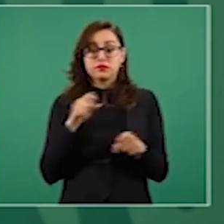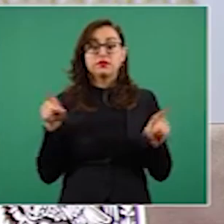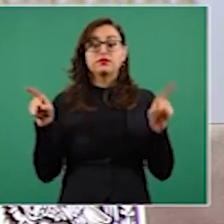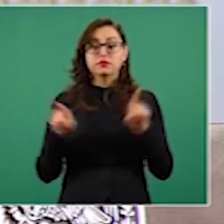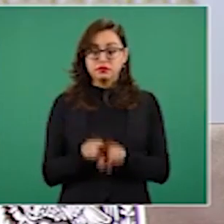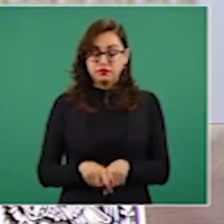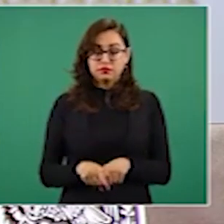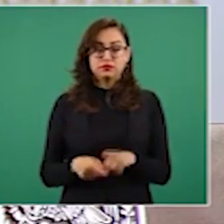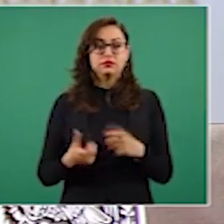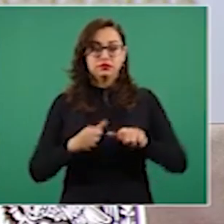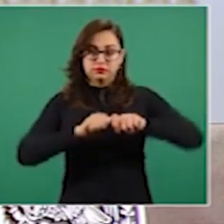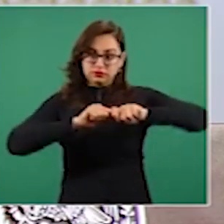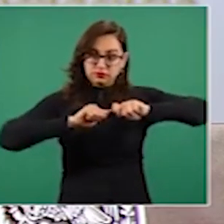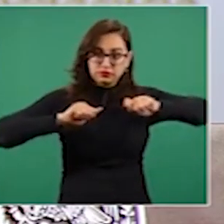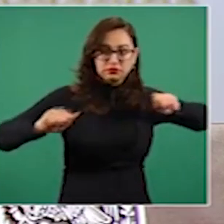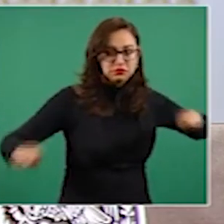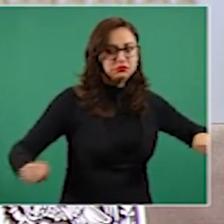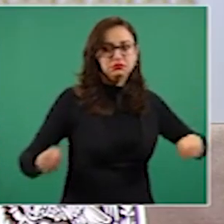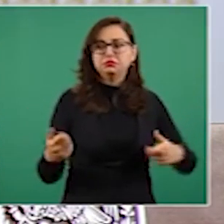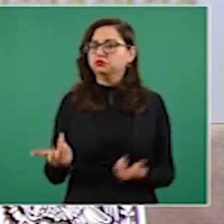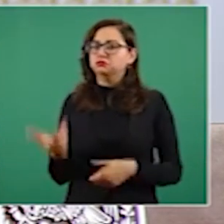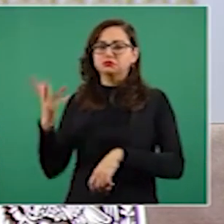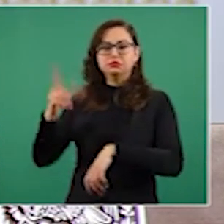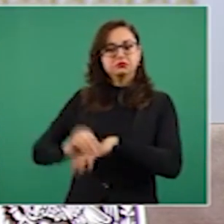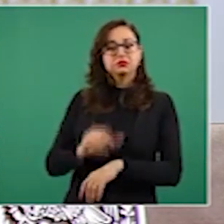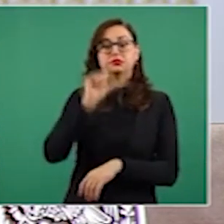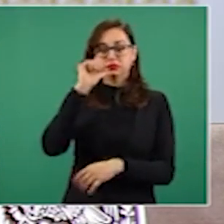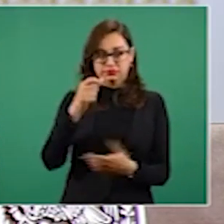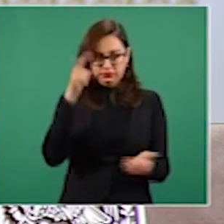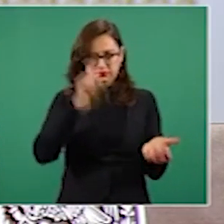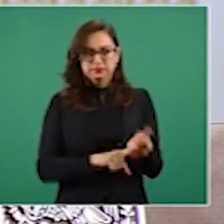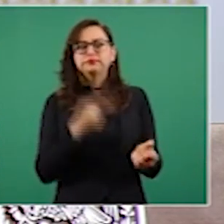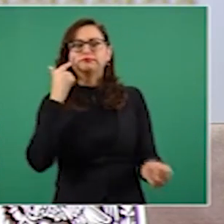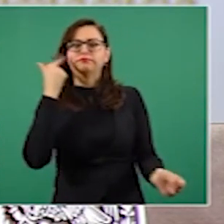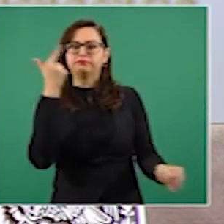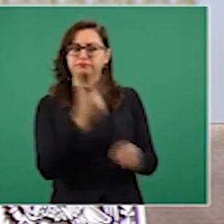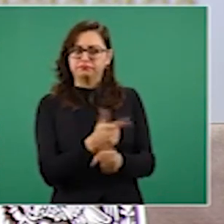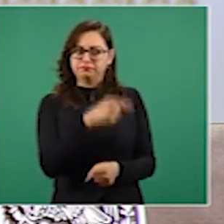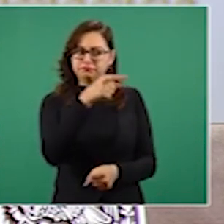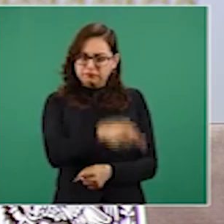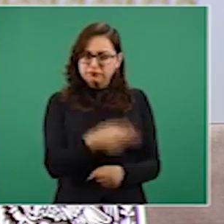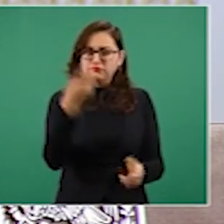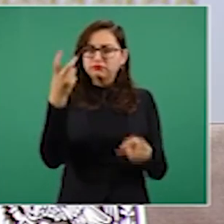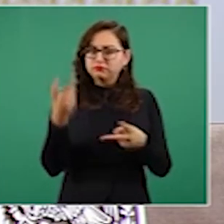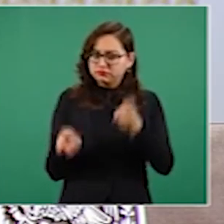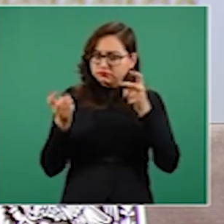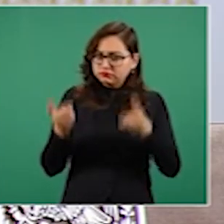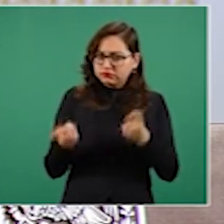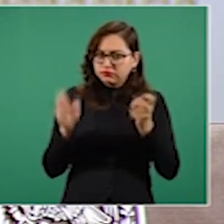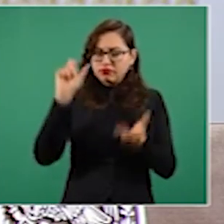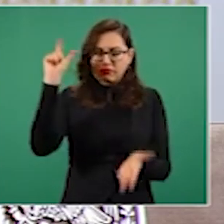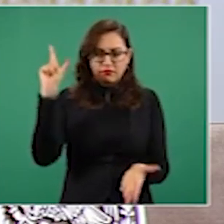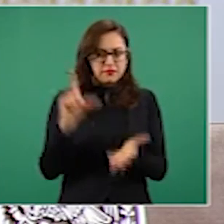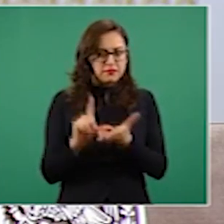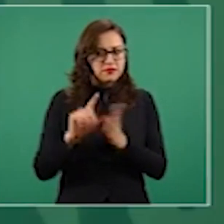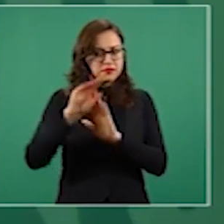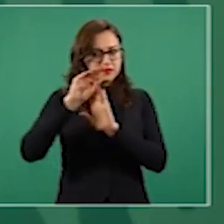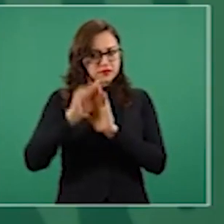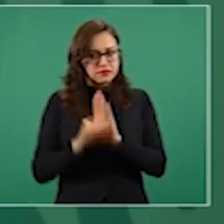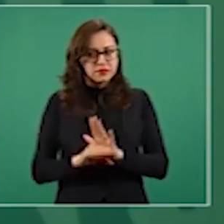colocación de sellos, aunque se descubrió que no estaban dando litros completos. Son en total ocho